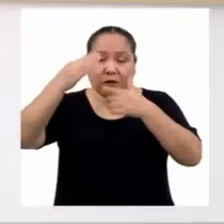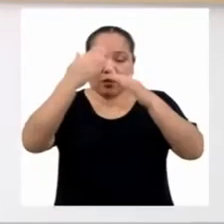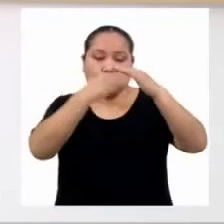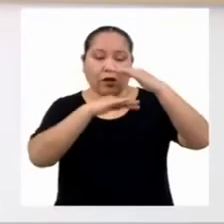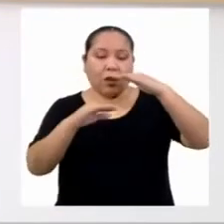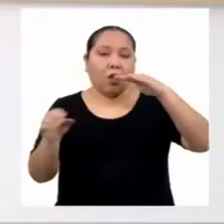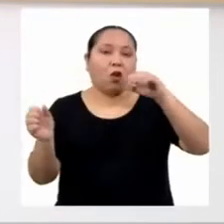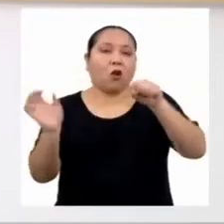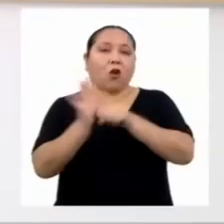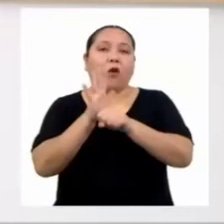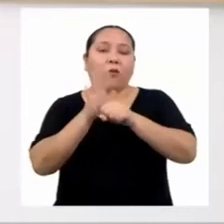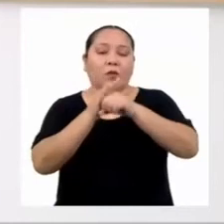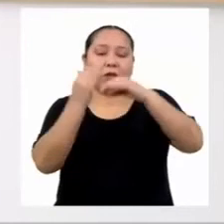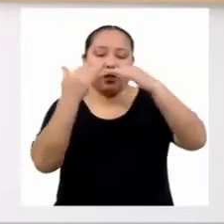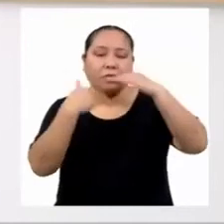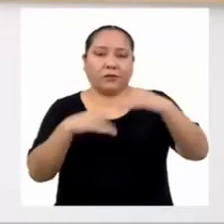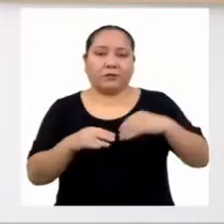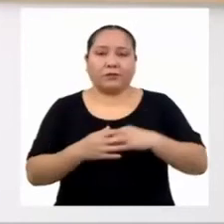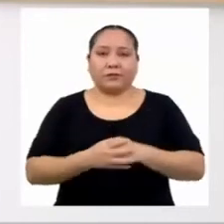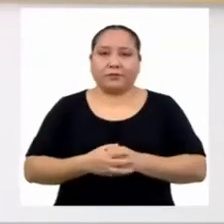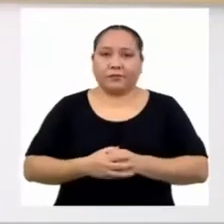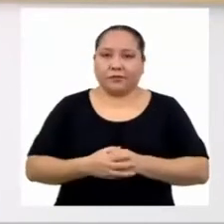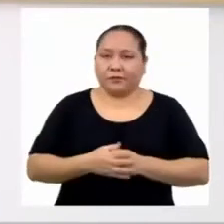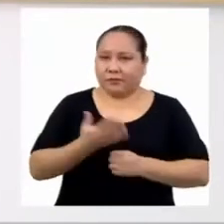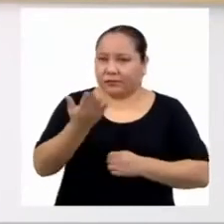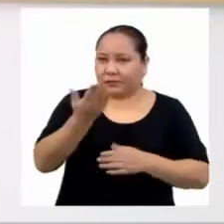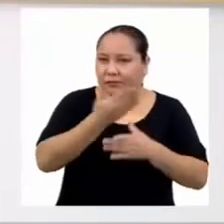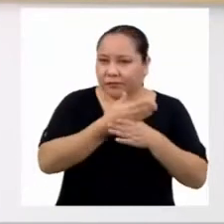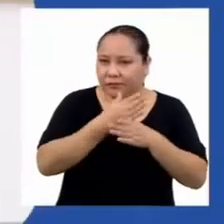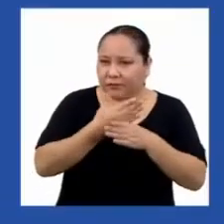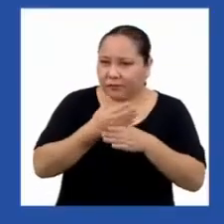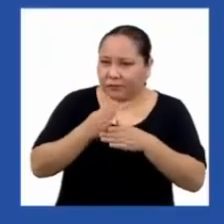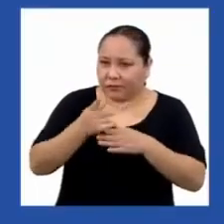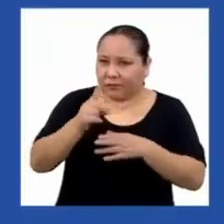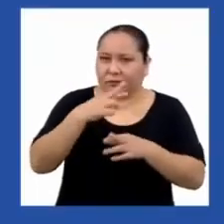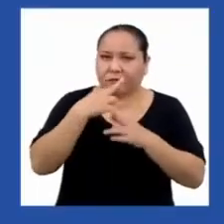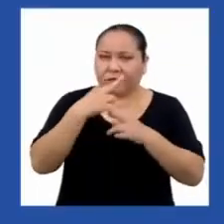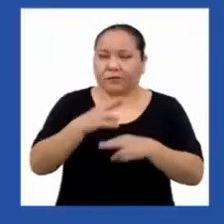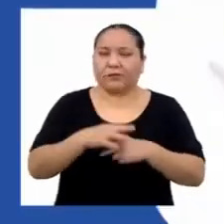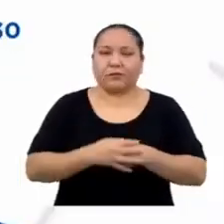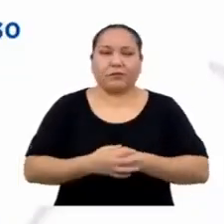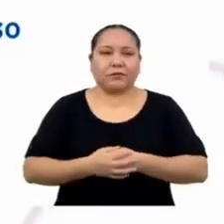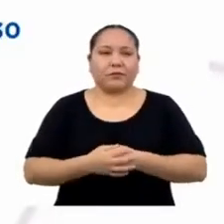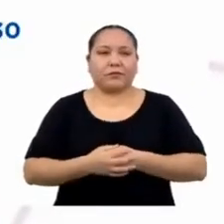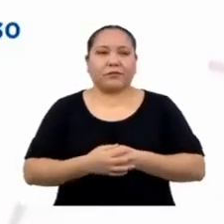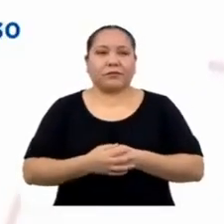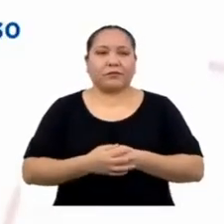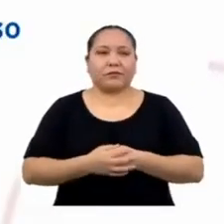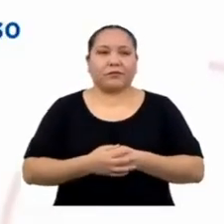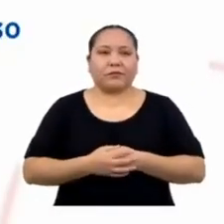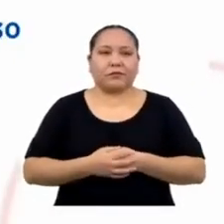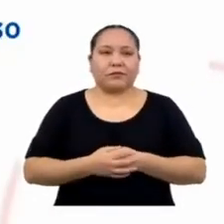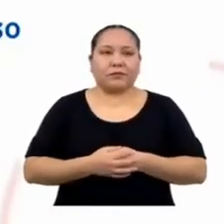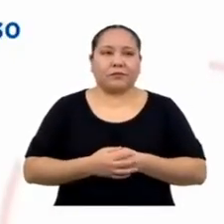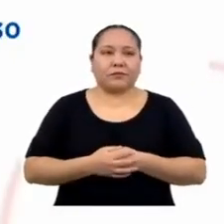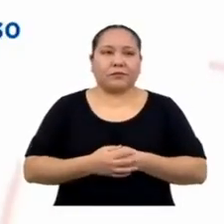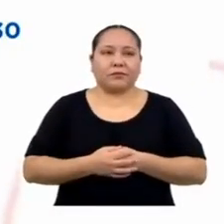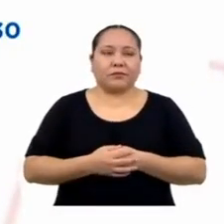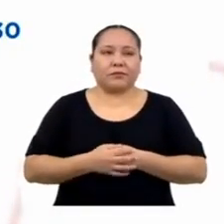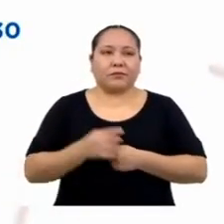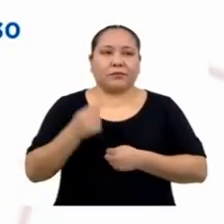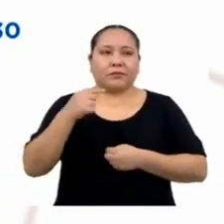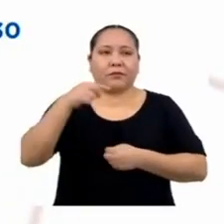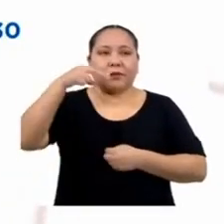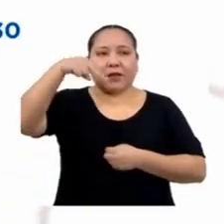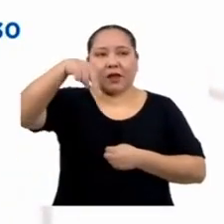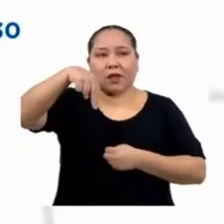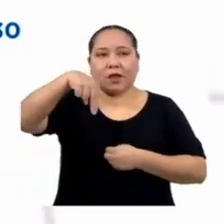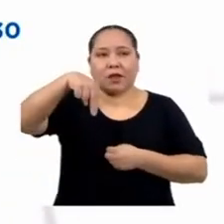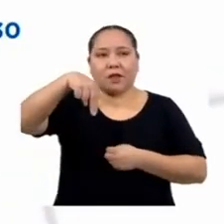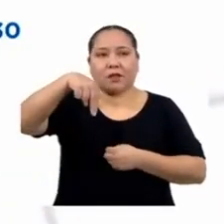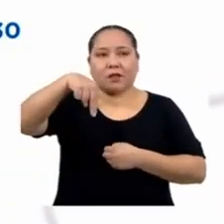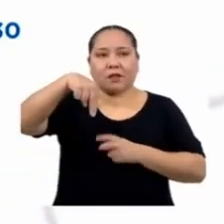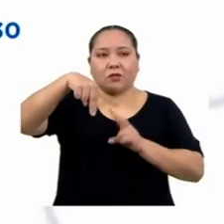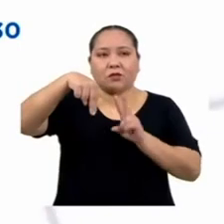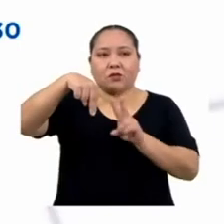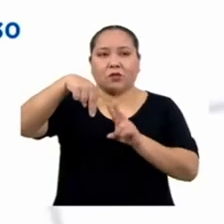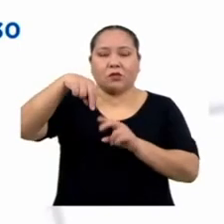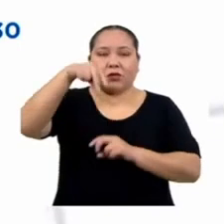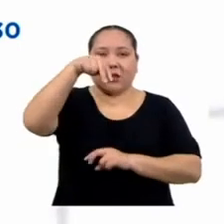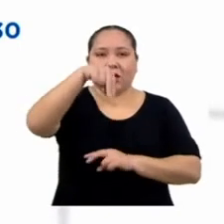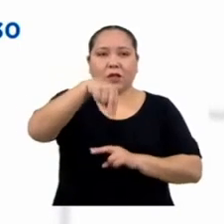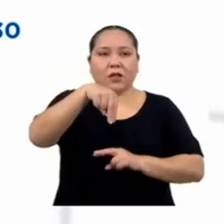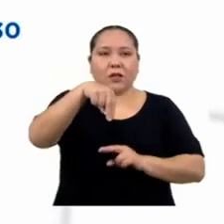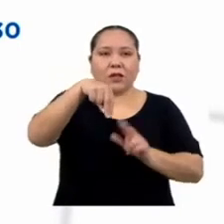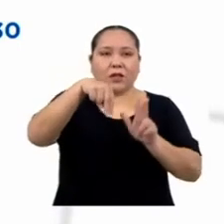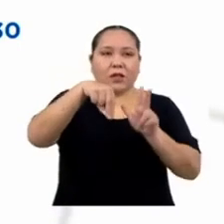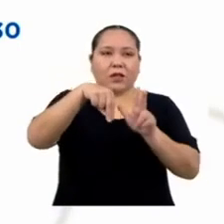total. Muy bien, Yanira. ¿Nos compartes tus resultados? Pasó que para N2 y N3